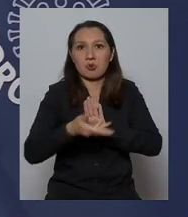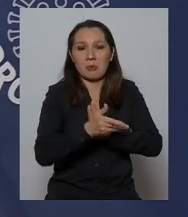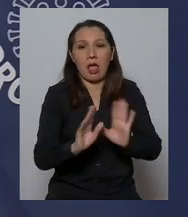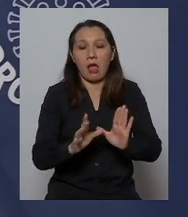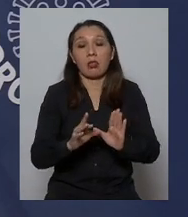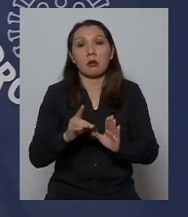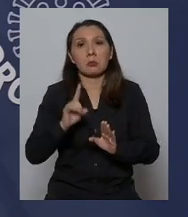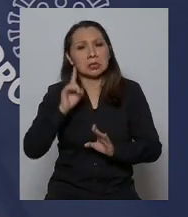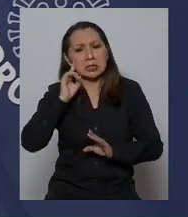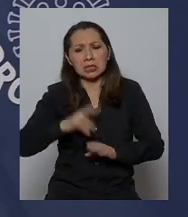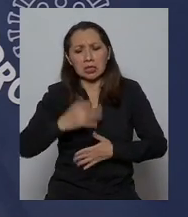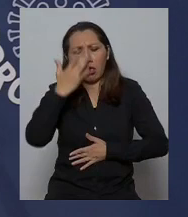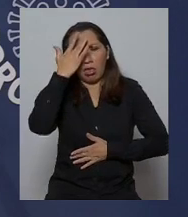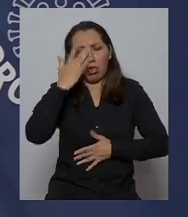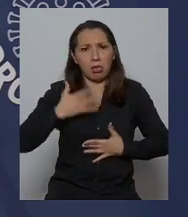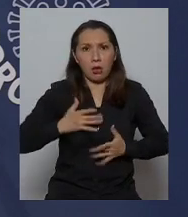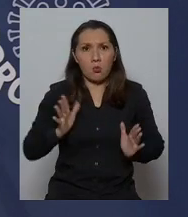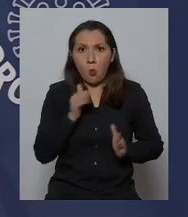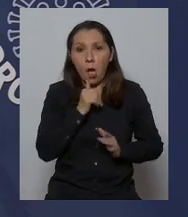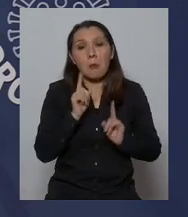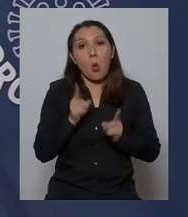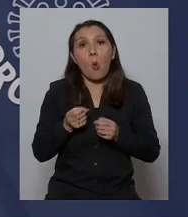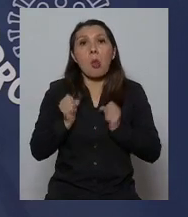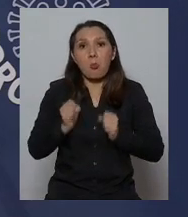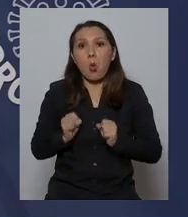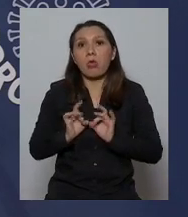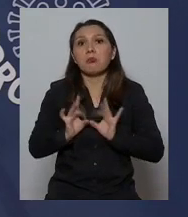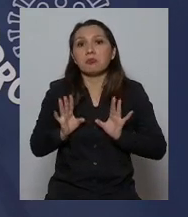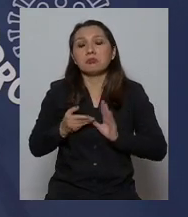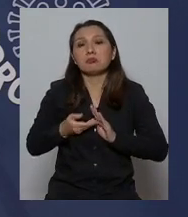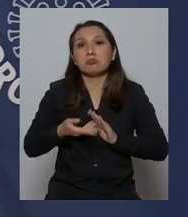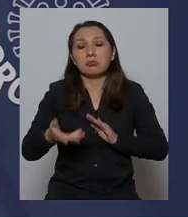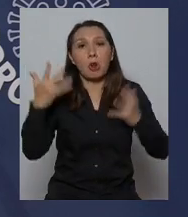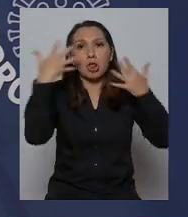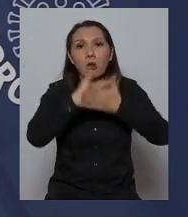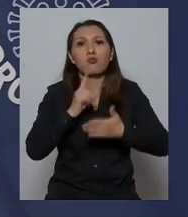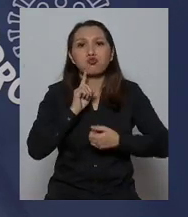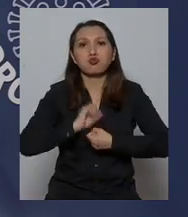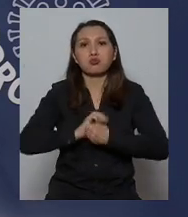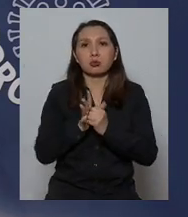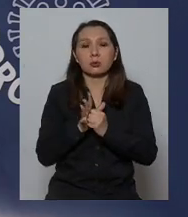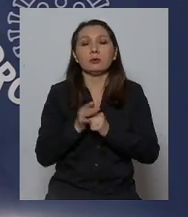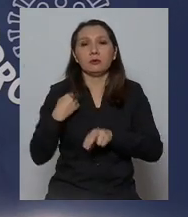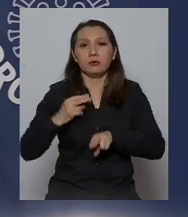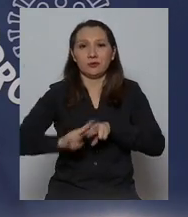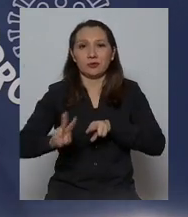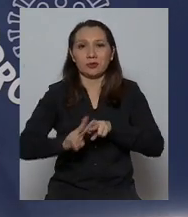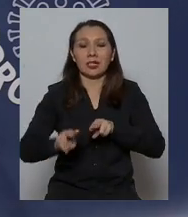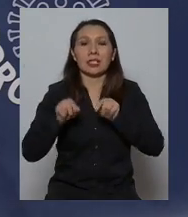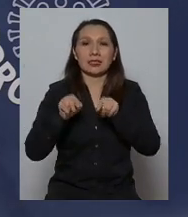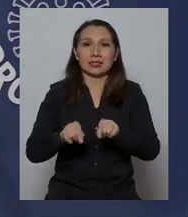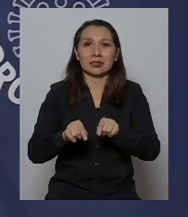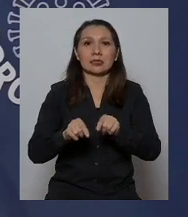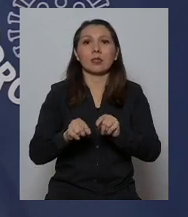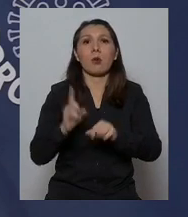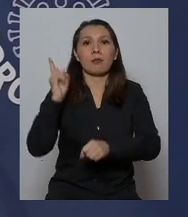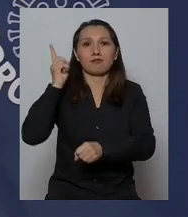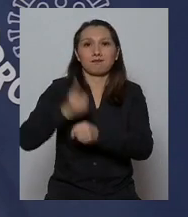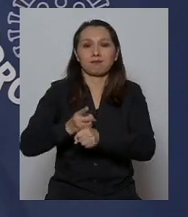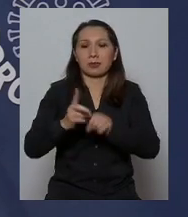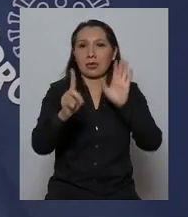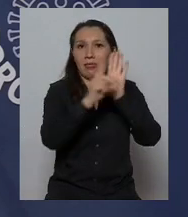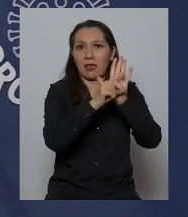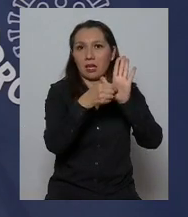teniendo síntomas es que hemos hecho vamos a hacer perdón este dictamen